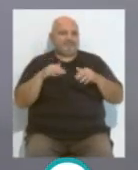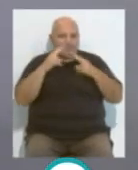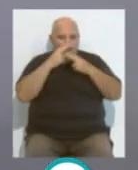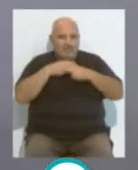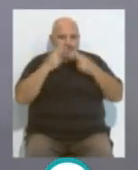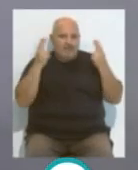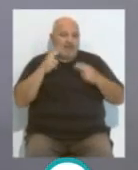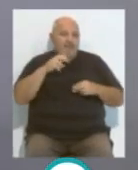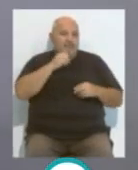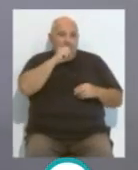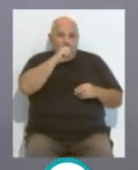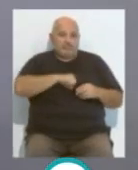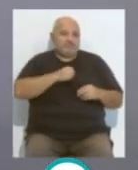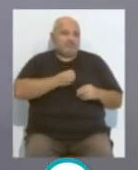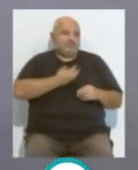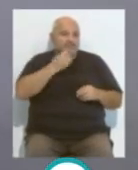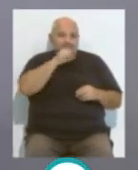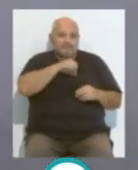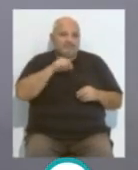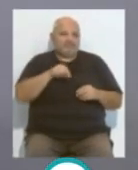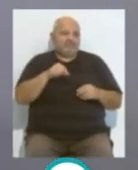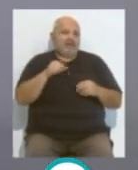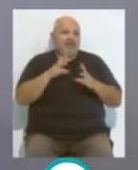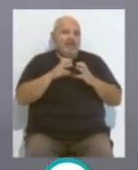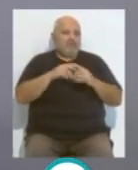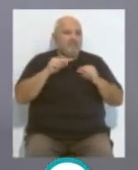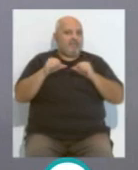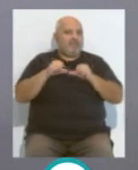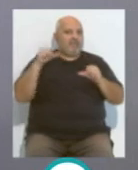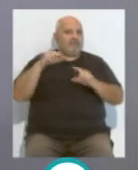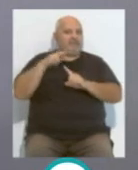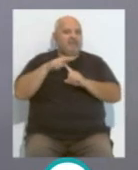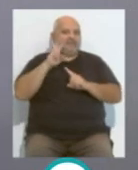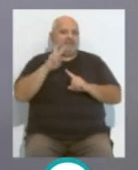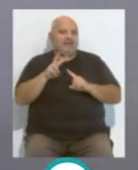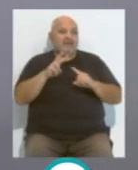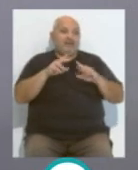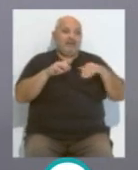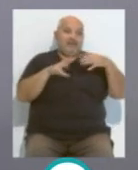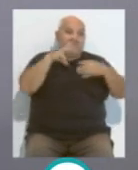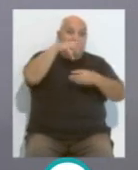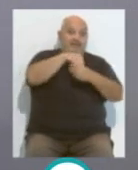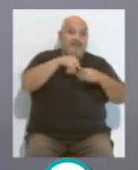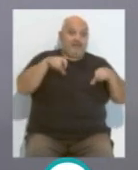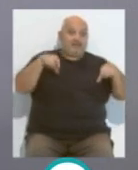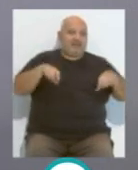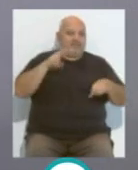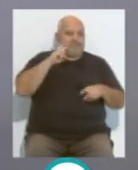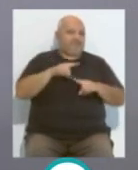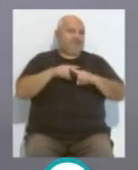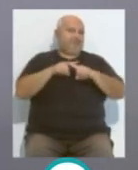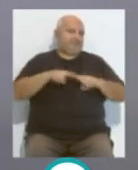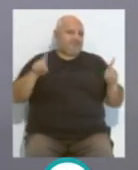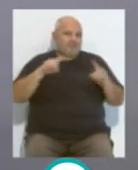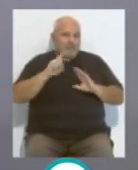público, el amante al fútbol tiene una perspectiva desde la televisión y otra totalmente diferente cuando vas al